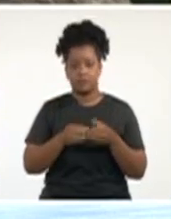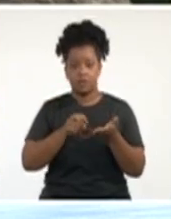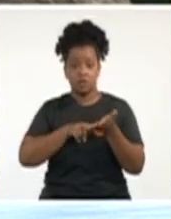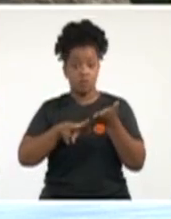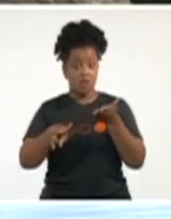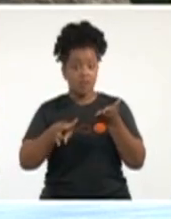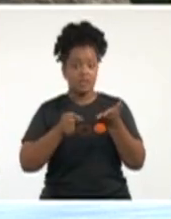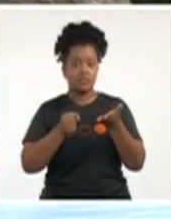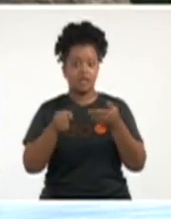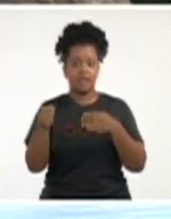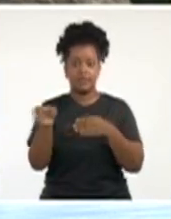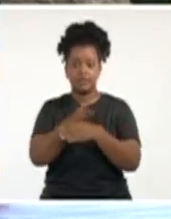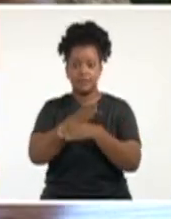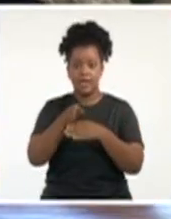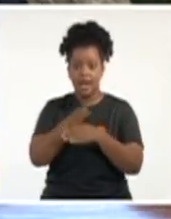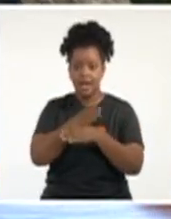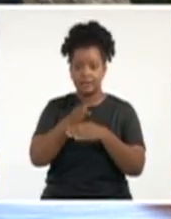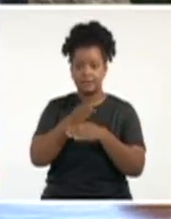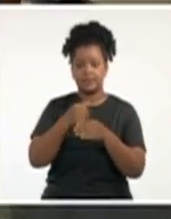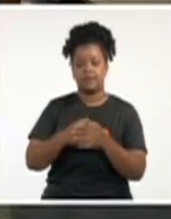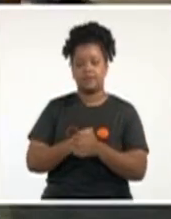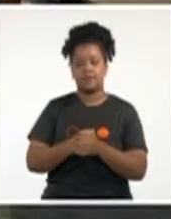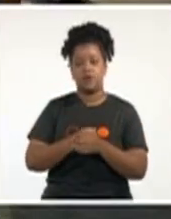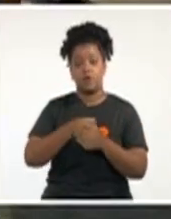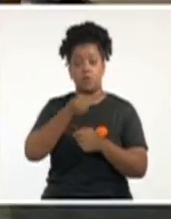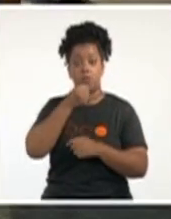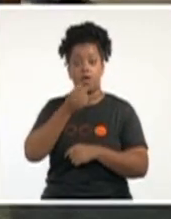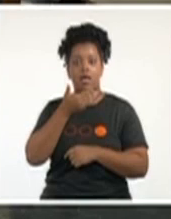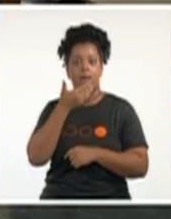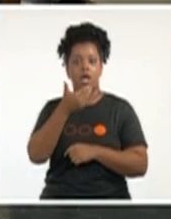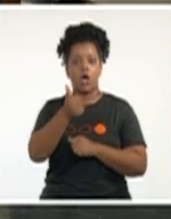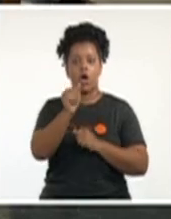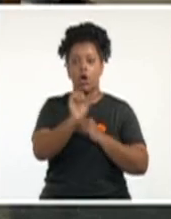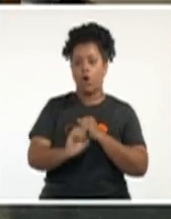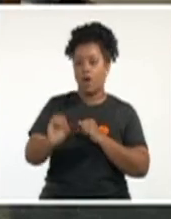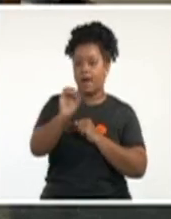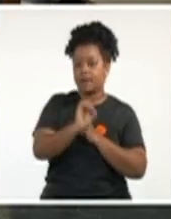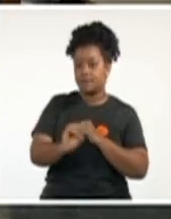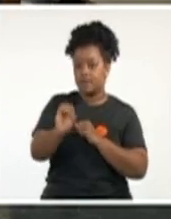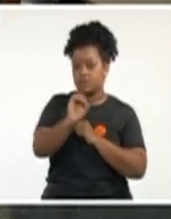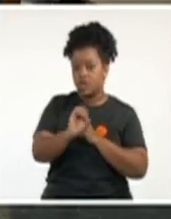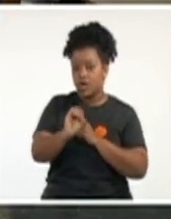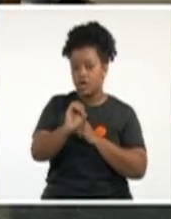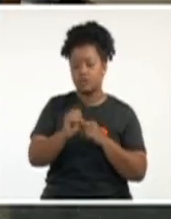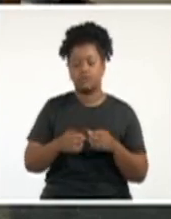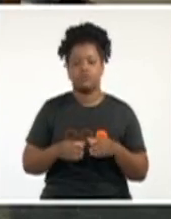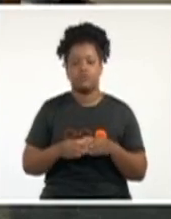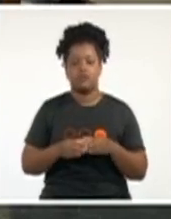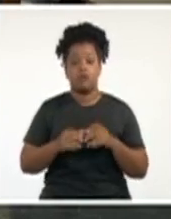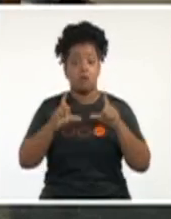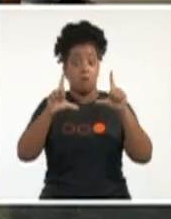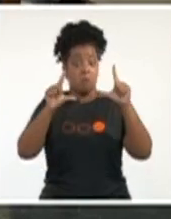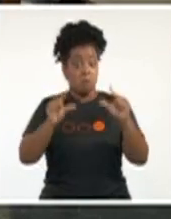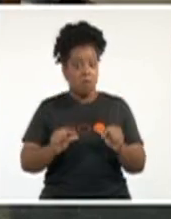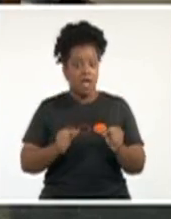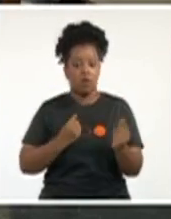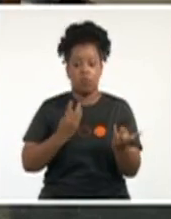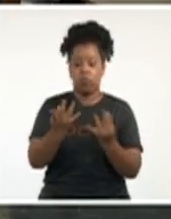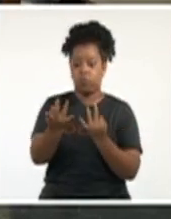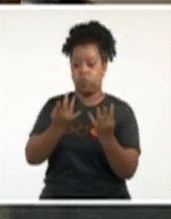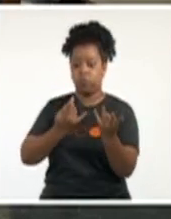resultados y que nos permiten una mejor organización y por tanto se reduce también la movilidad.